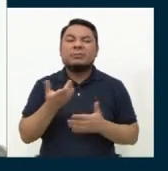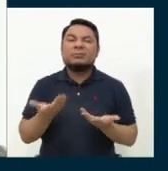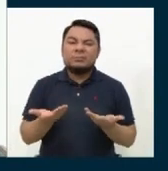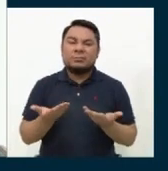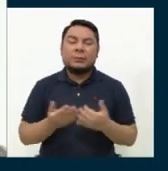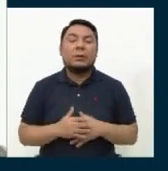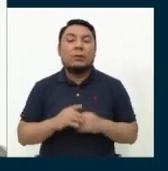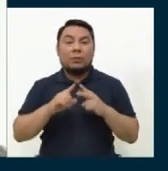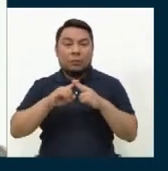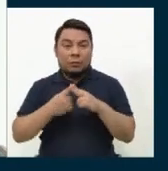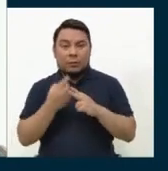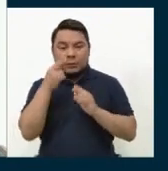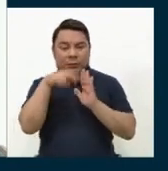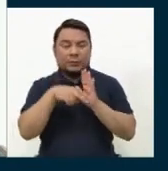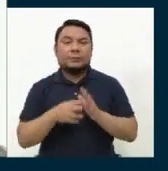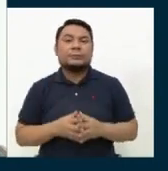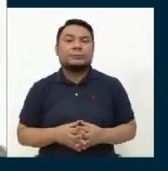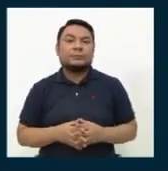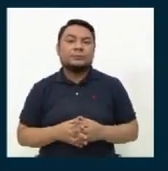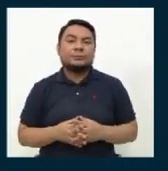Comenzamos viendo las reglas.